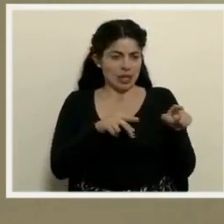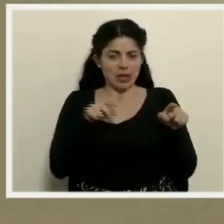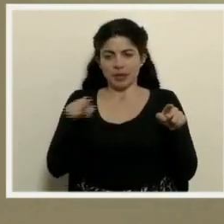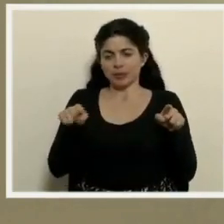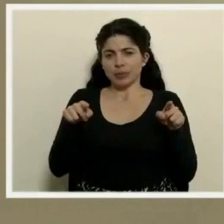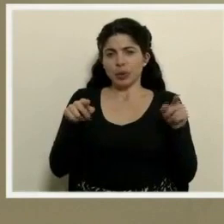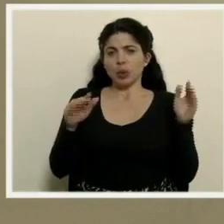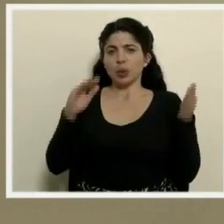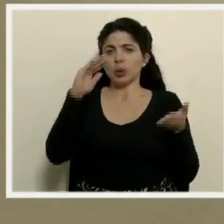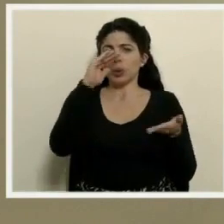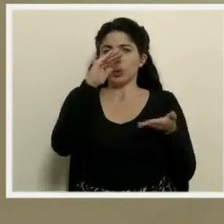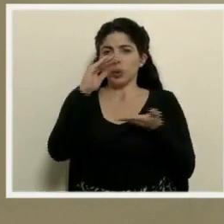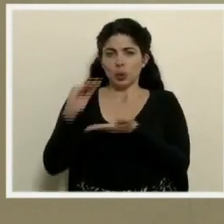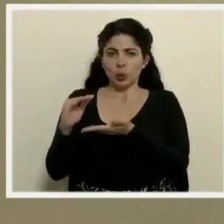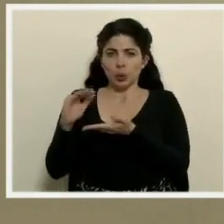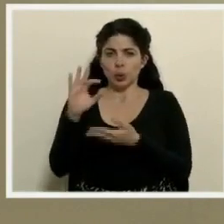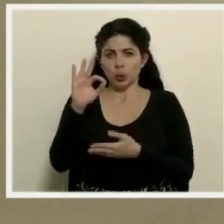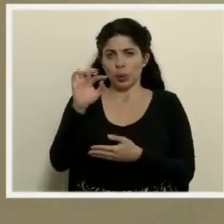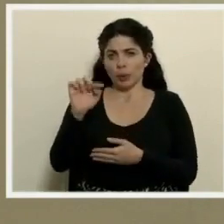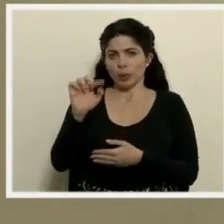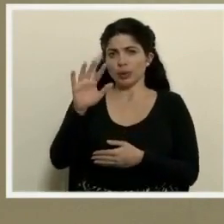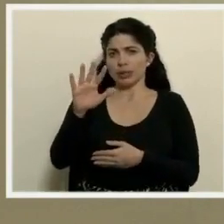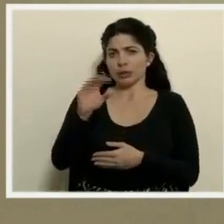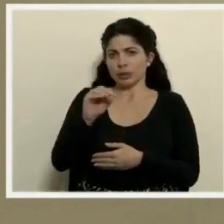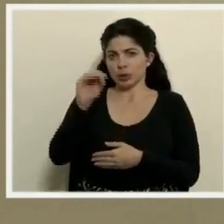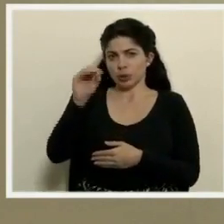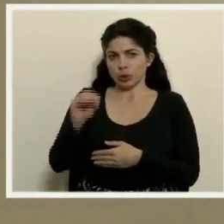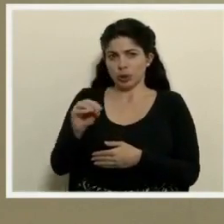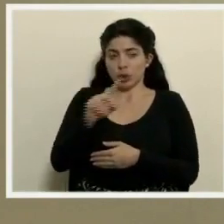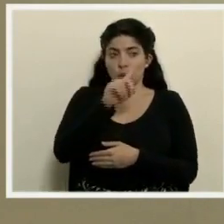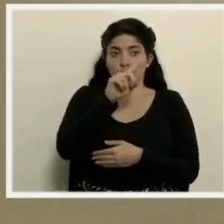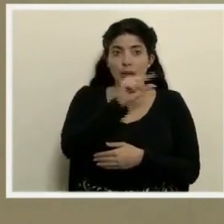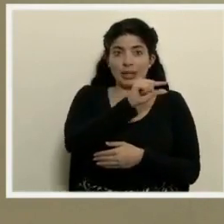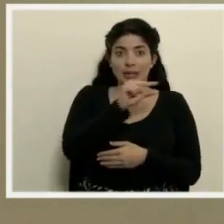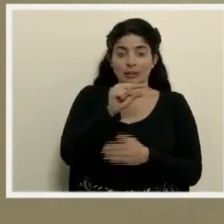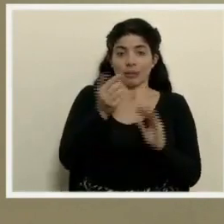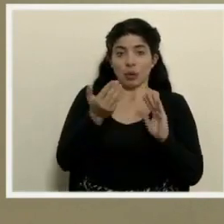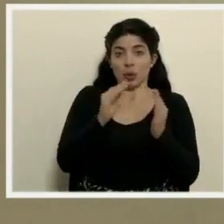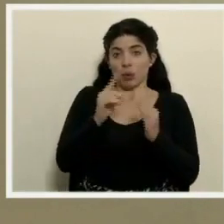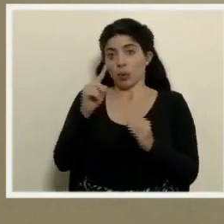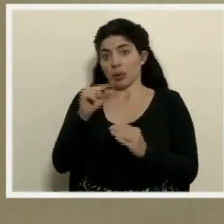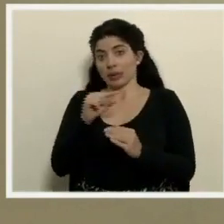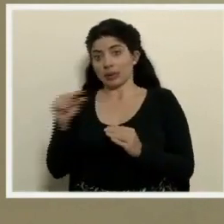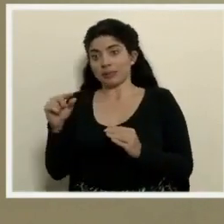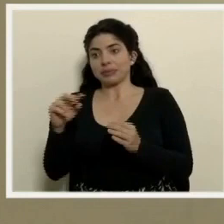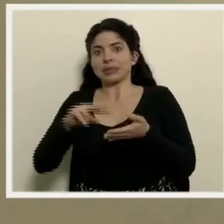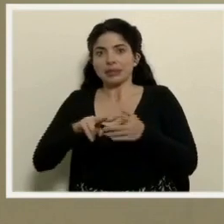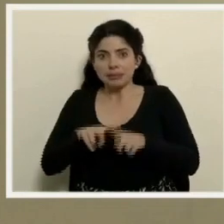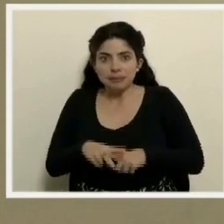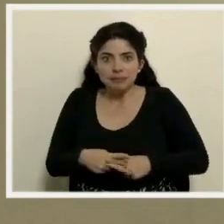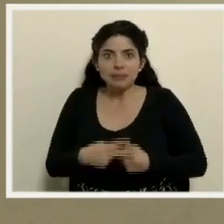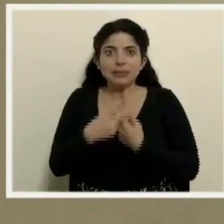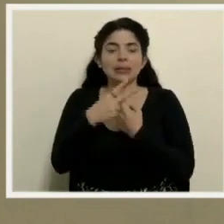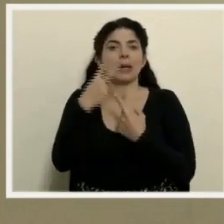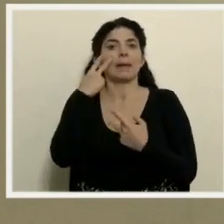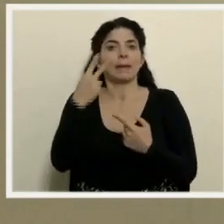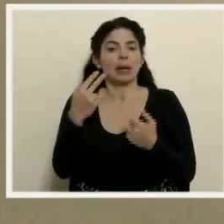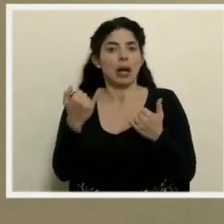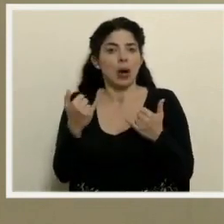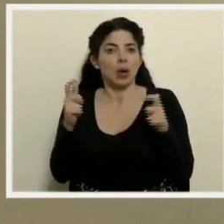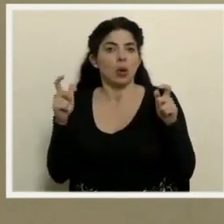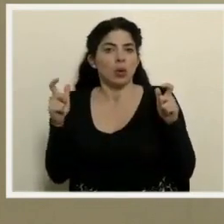una disminución de 9.5% de una semana con respecto a la otra. Se empieza a ver una